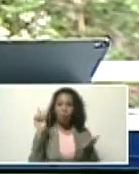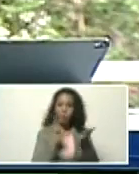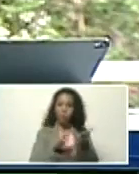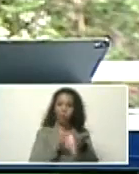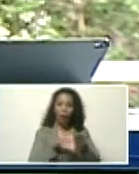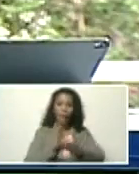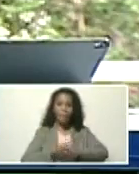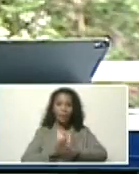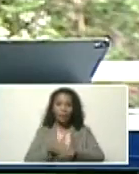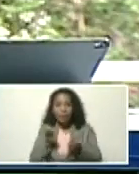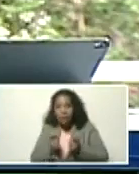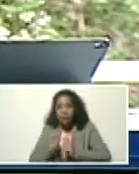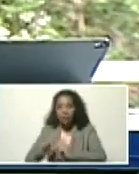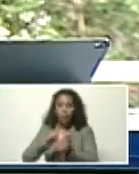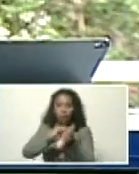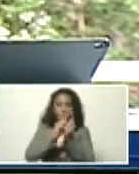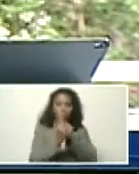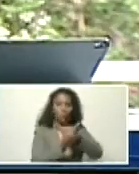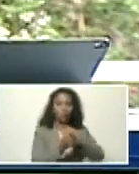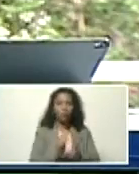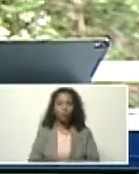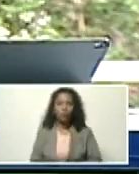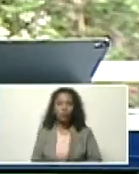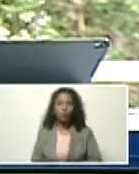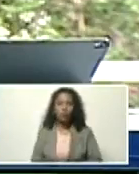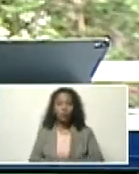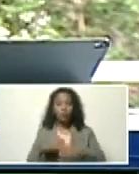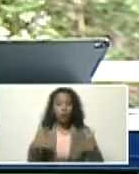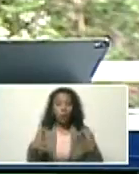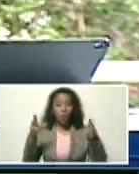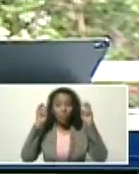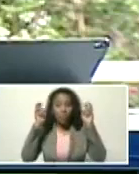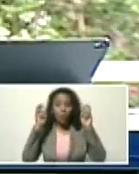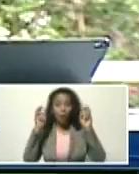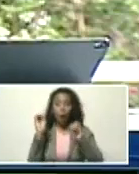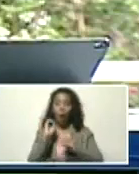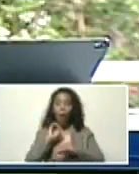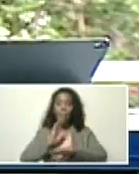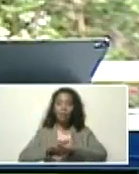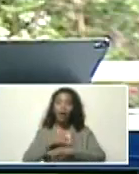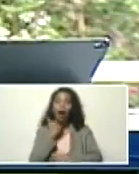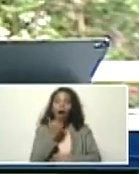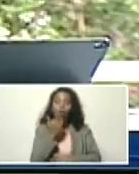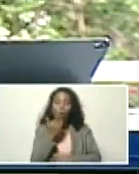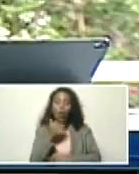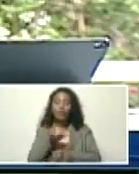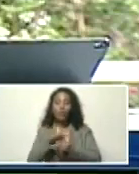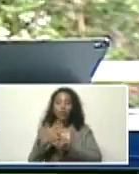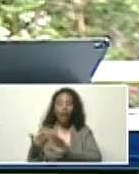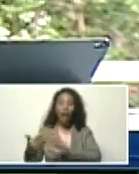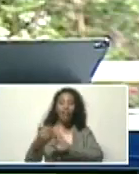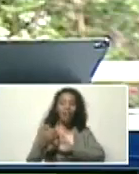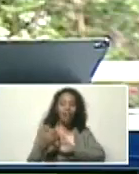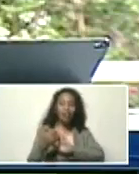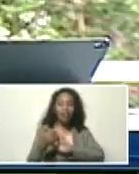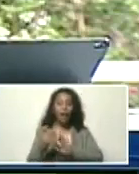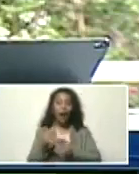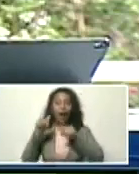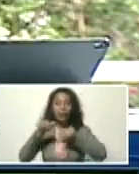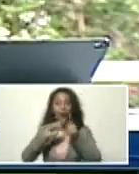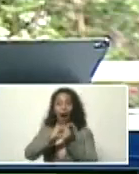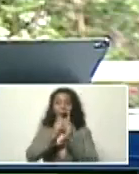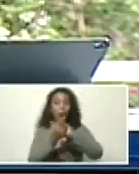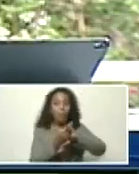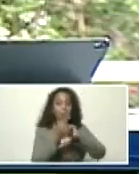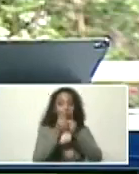intentar revertir los factores o causas fundamentales que han originado este cambio